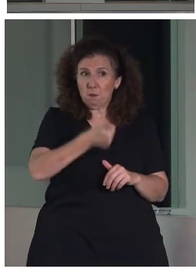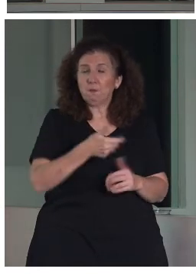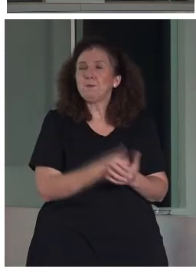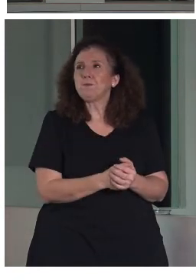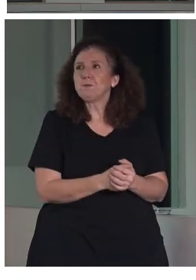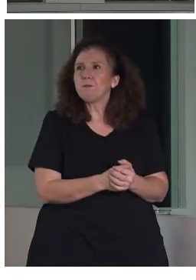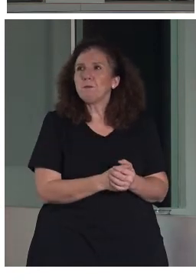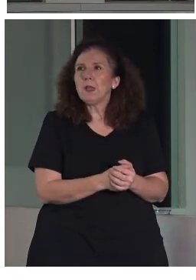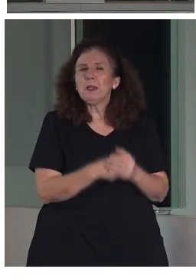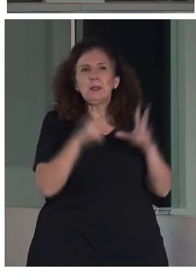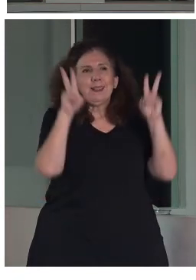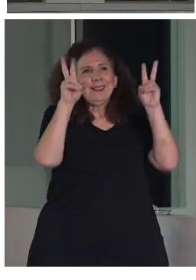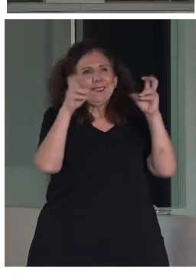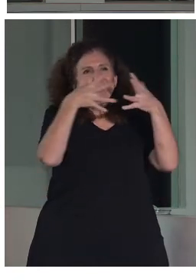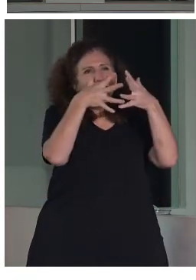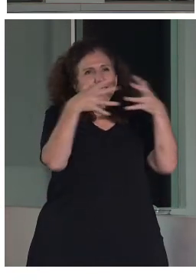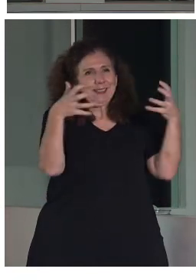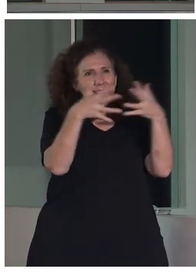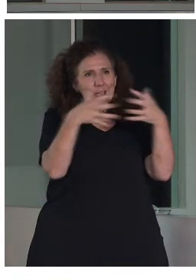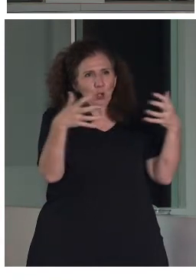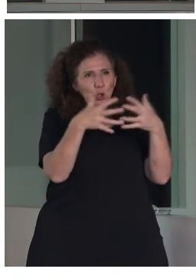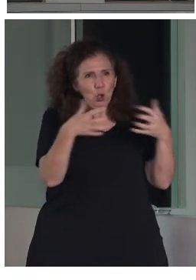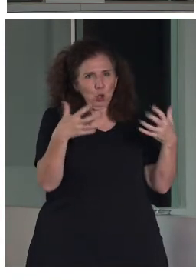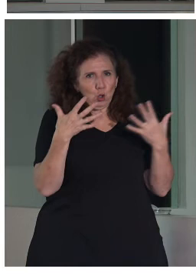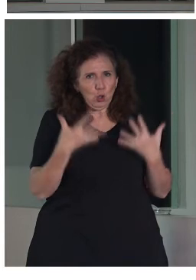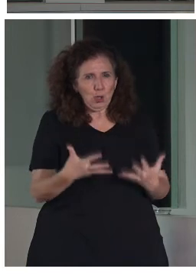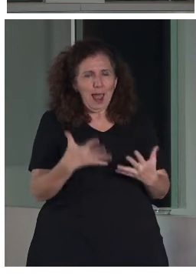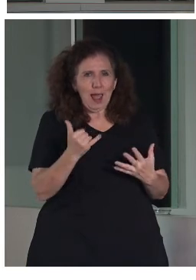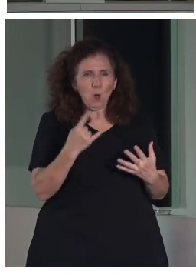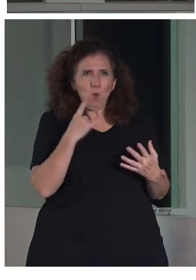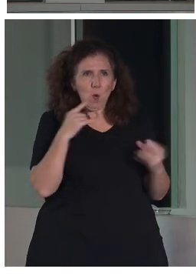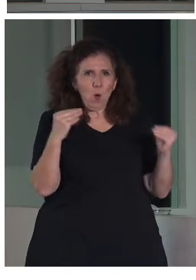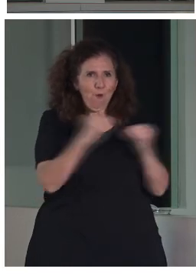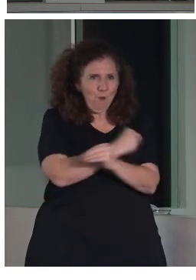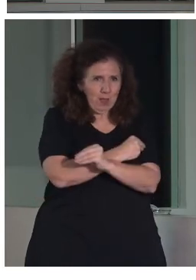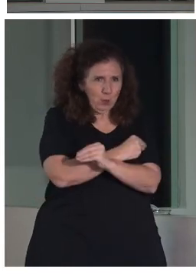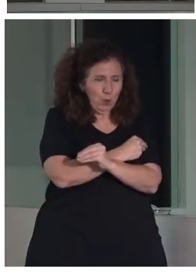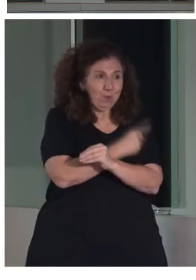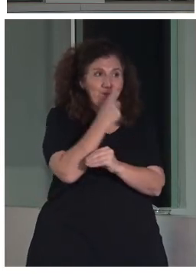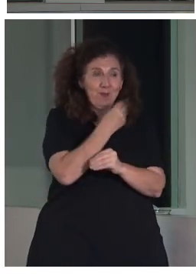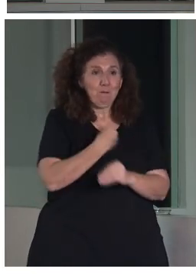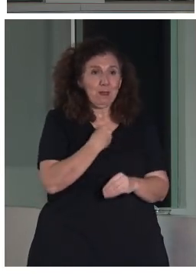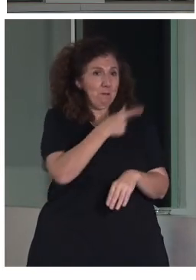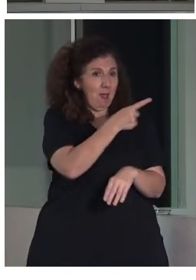en cuanto a los textos, claro, aquí el conflicto muchas veces son las propias instituciones